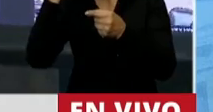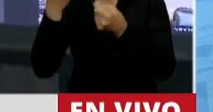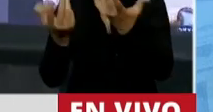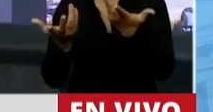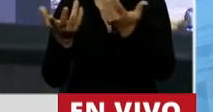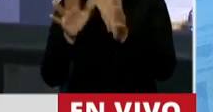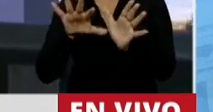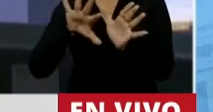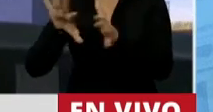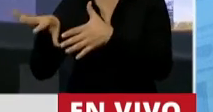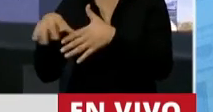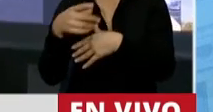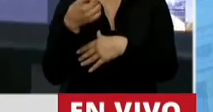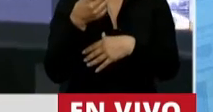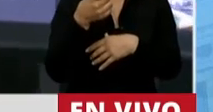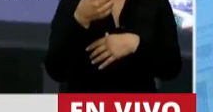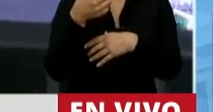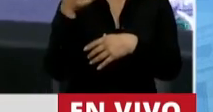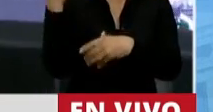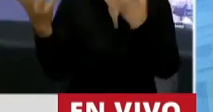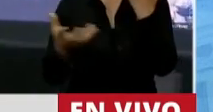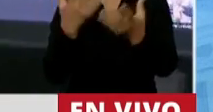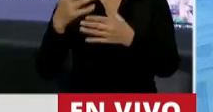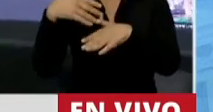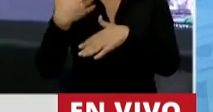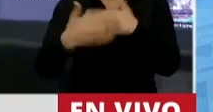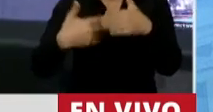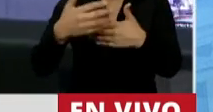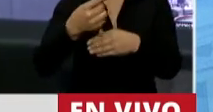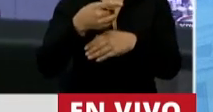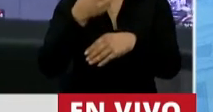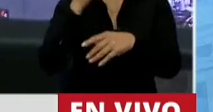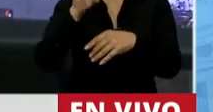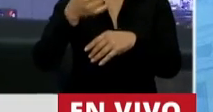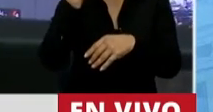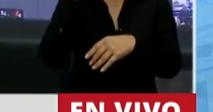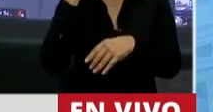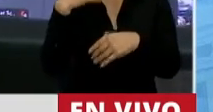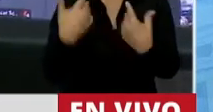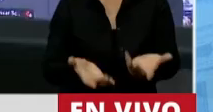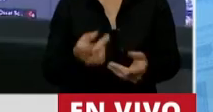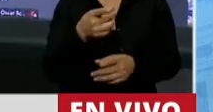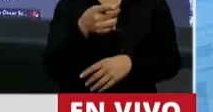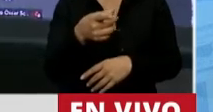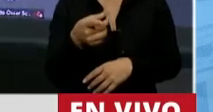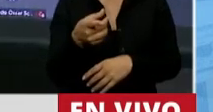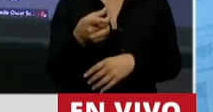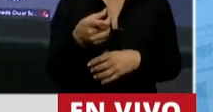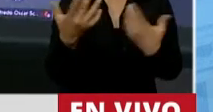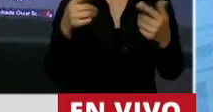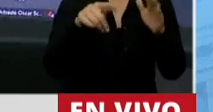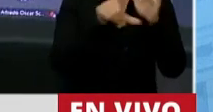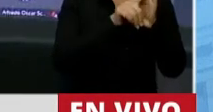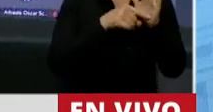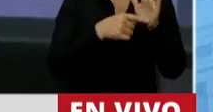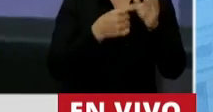Y que luego, o sea, que luego de estos incendios se abre la pauta a la especulación. Con lo cual, esta ley